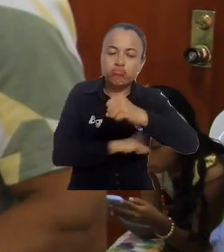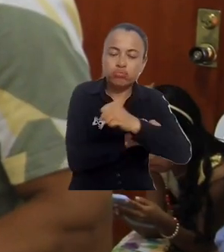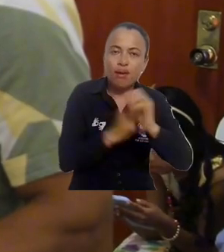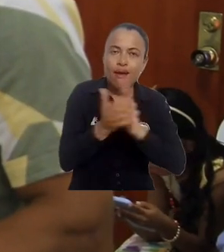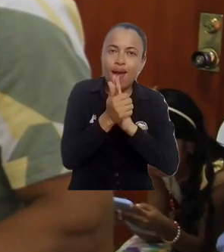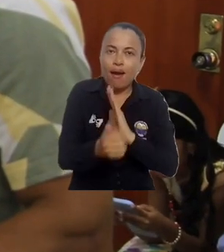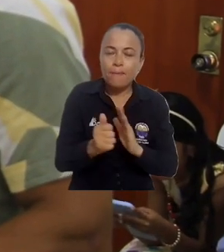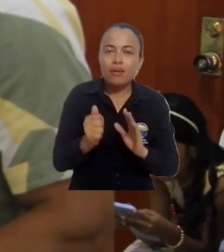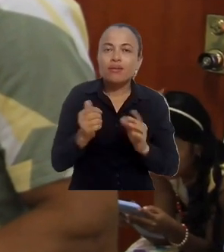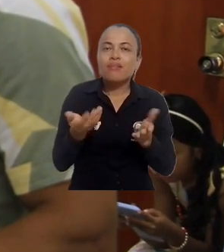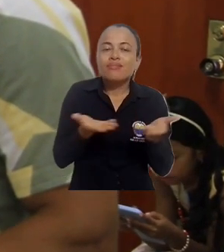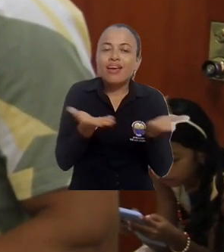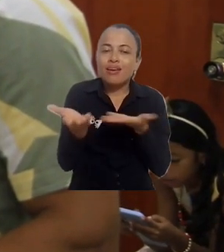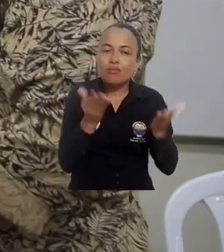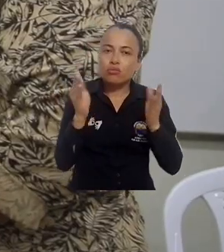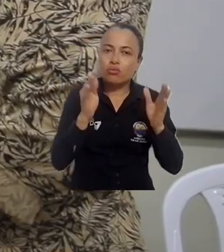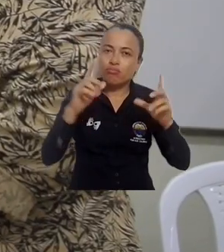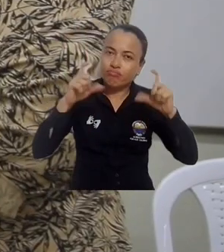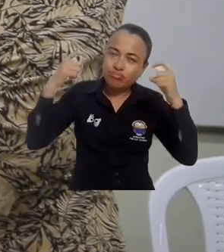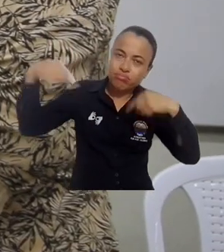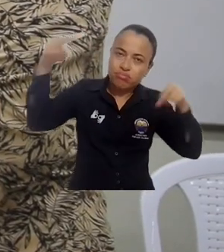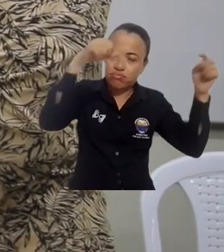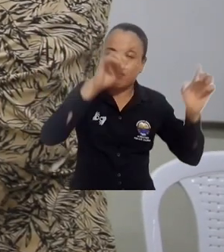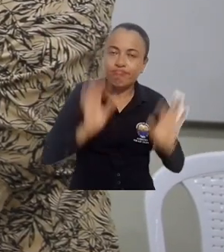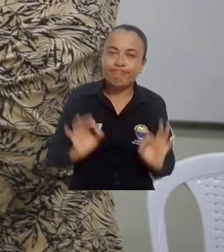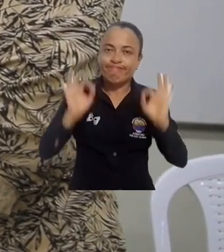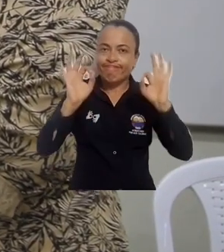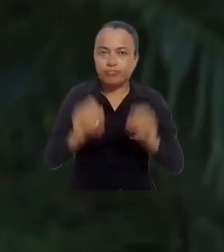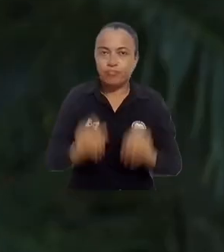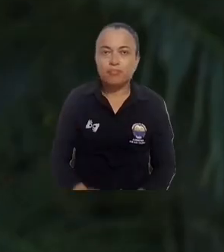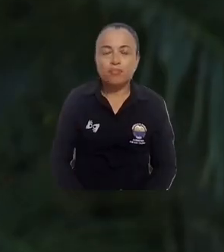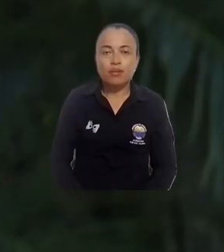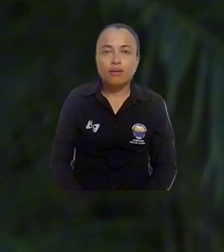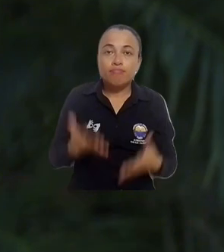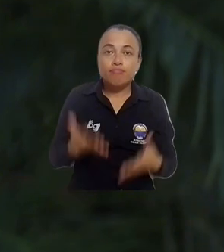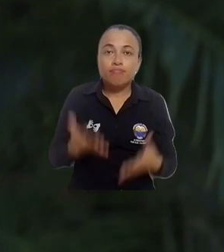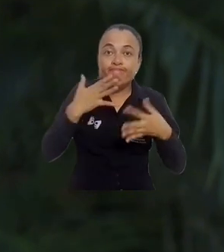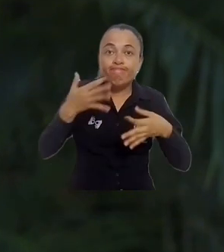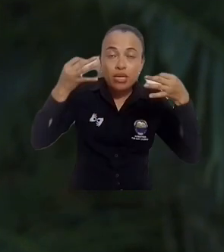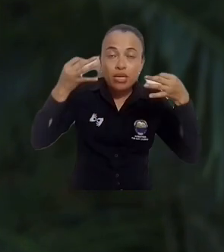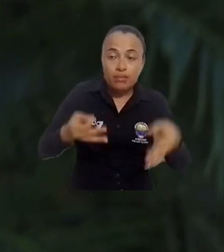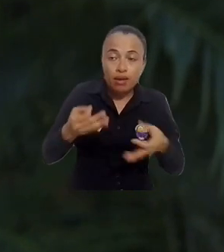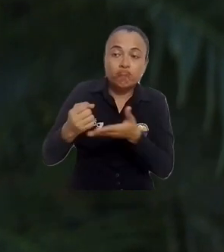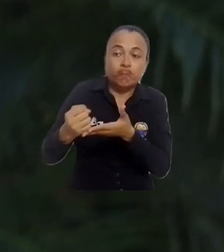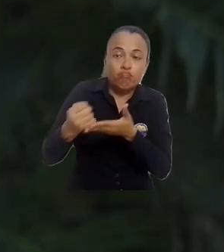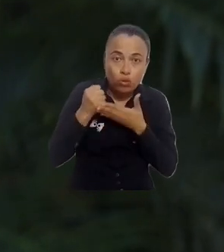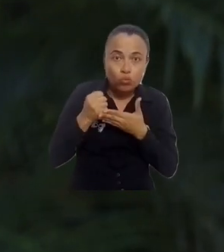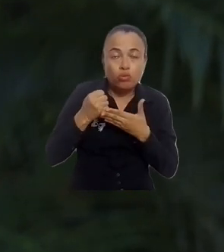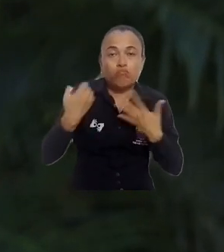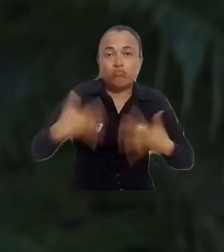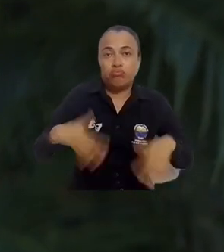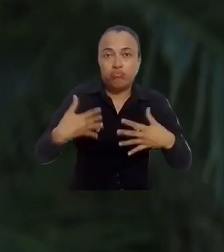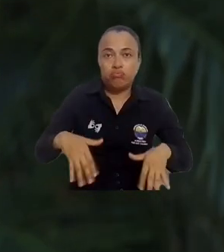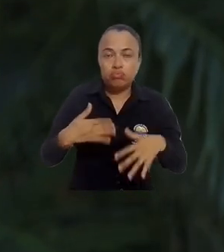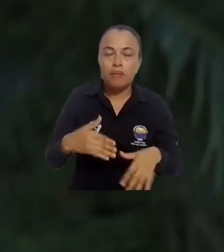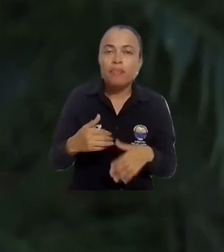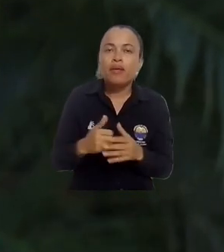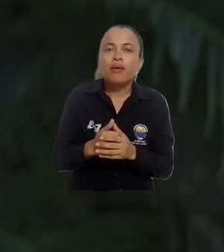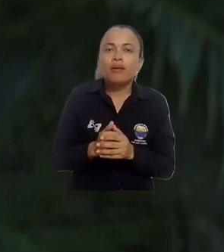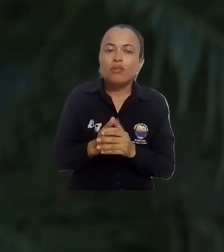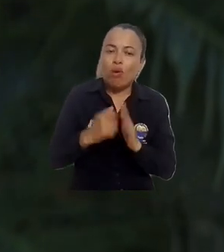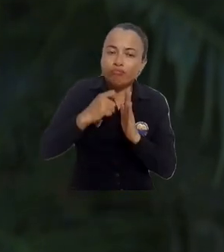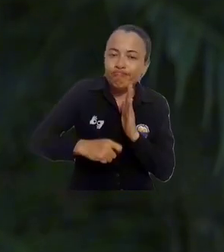hoy refuerzan su capacidad para ofrecer servicios turísticos de alta calidad. Bueno, realmente nos ha aportado